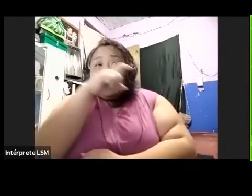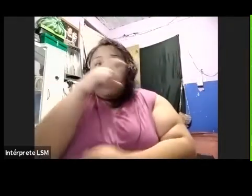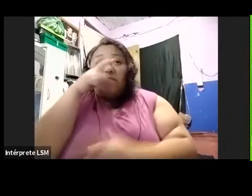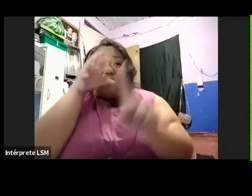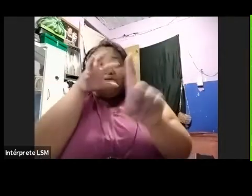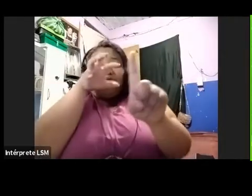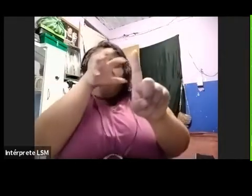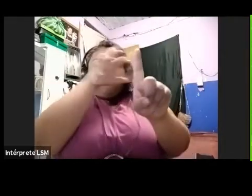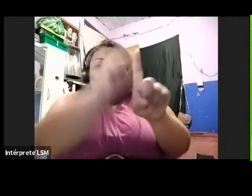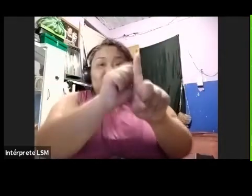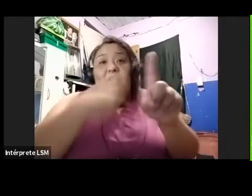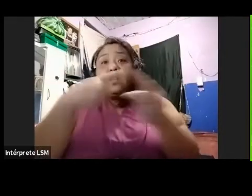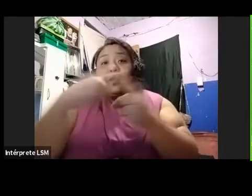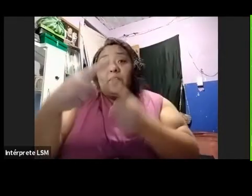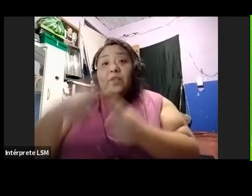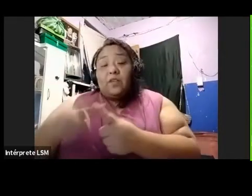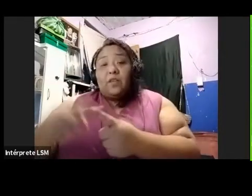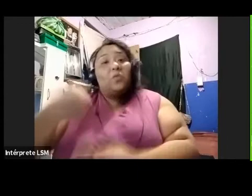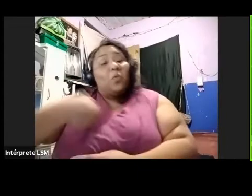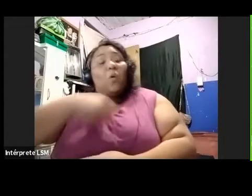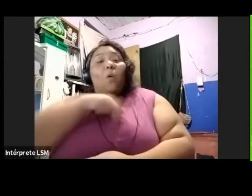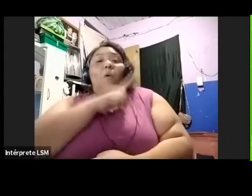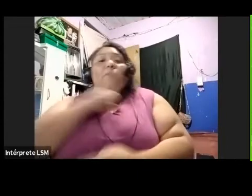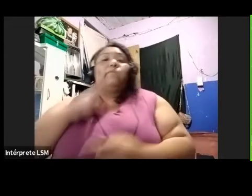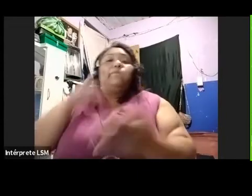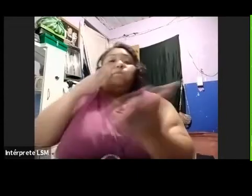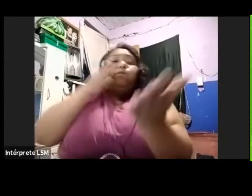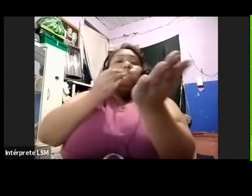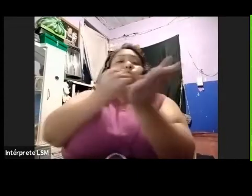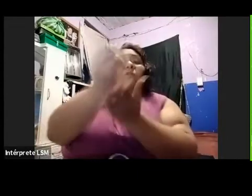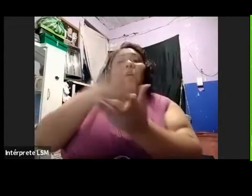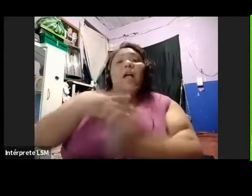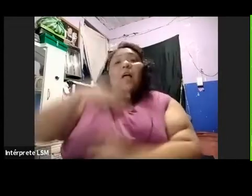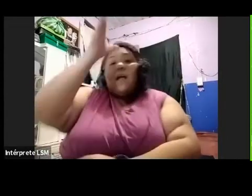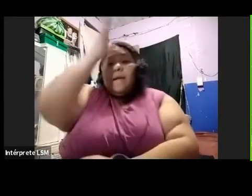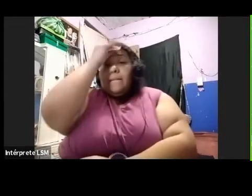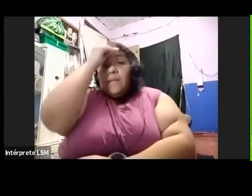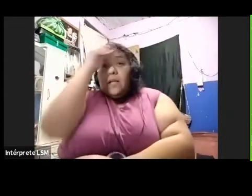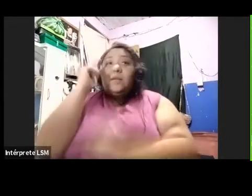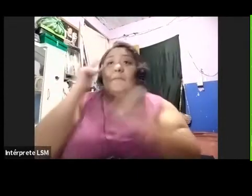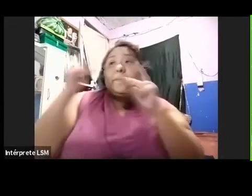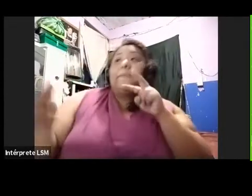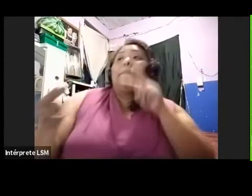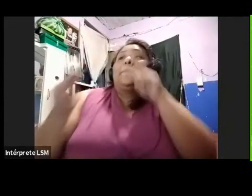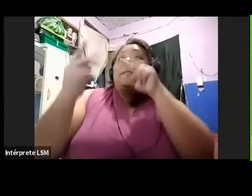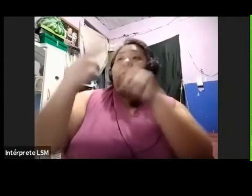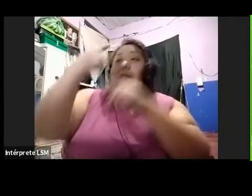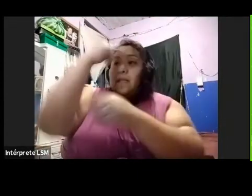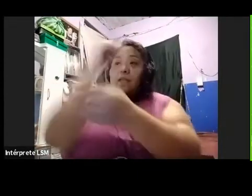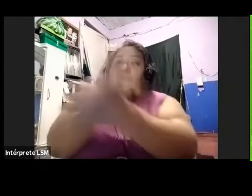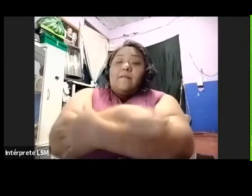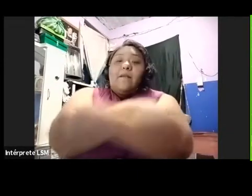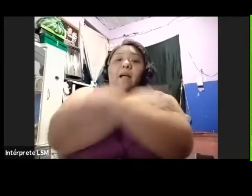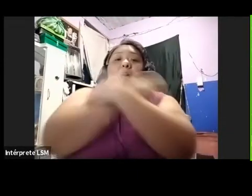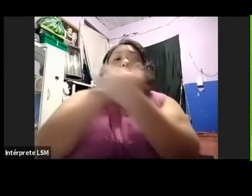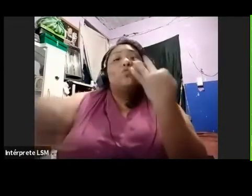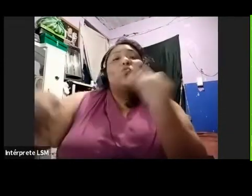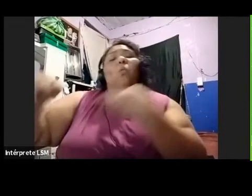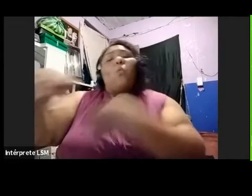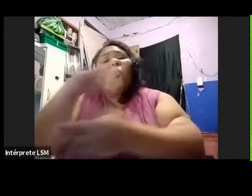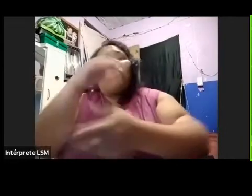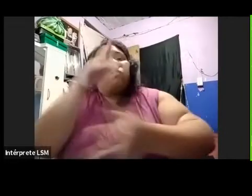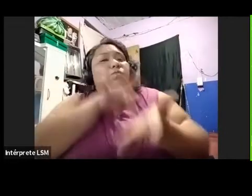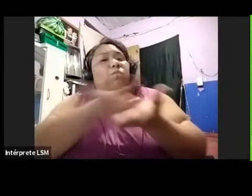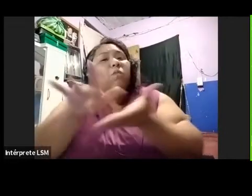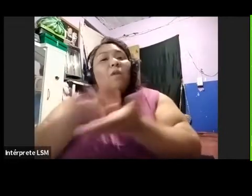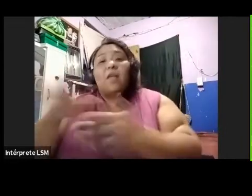diferente, debemos aprender a mirar y hacer la diferencia como la mejor posibilidad de seguir creciendo como personas y como seres